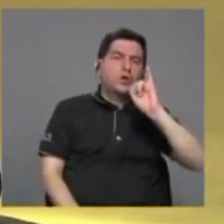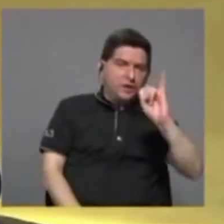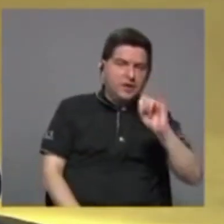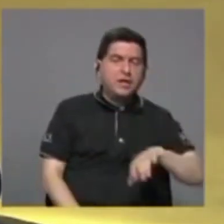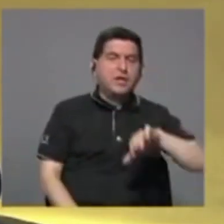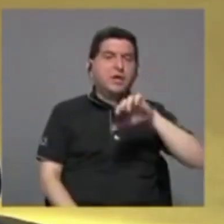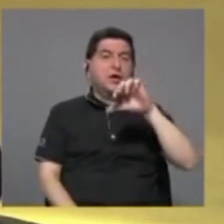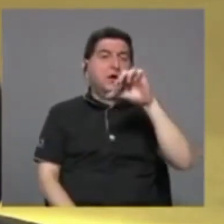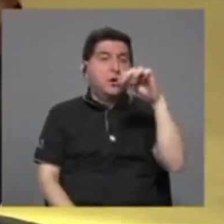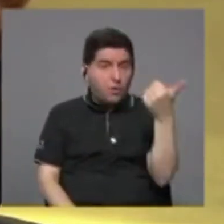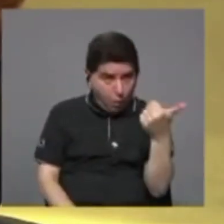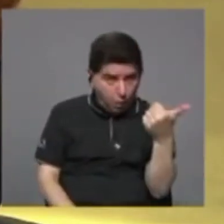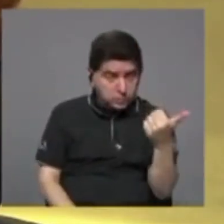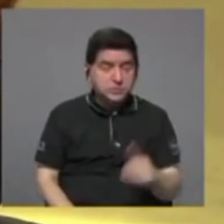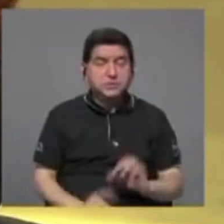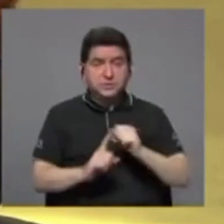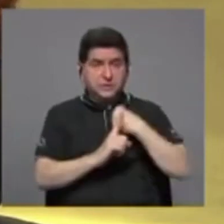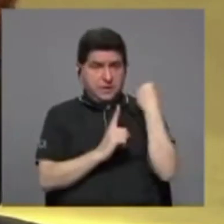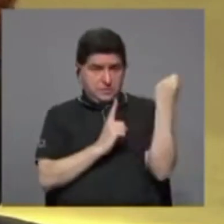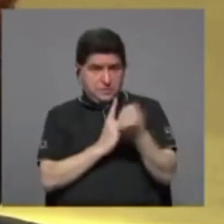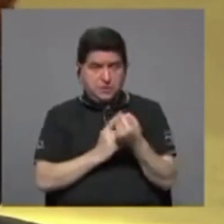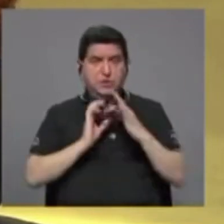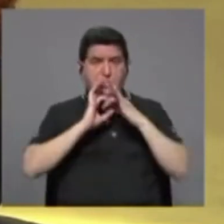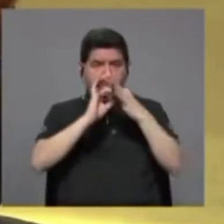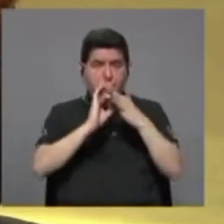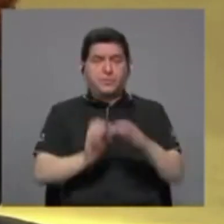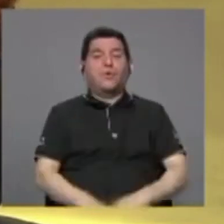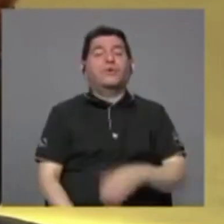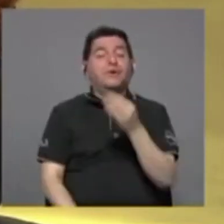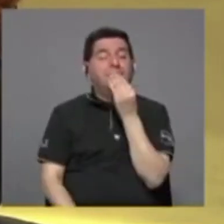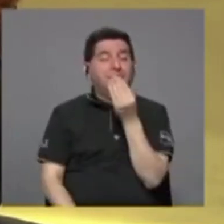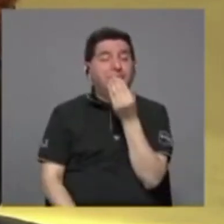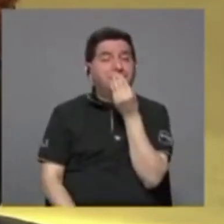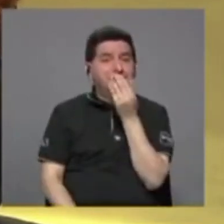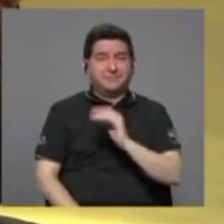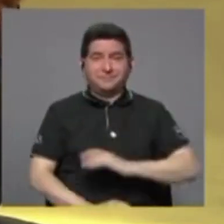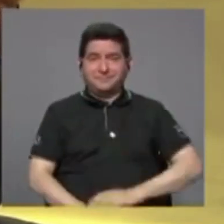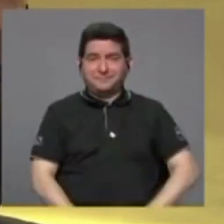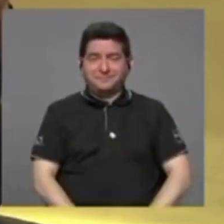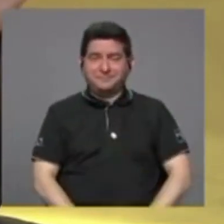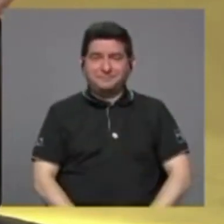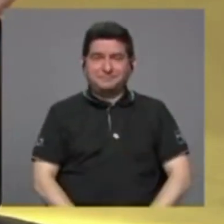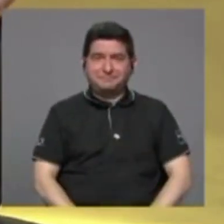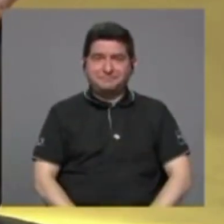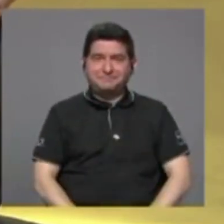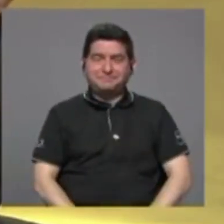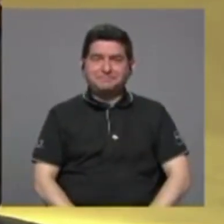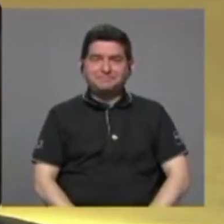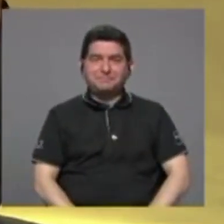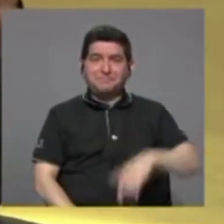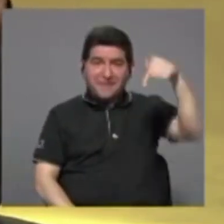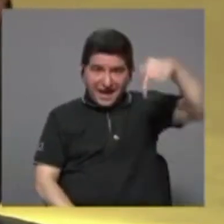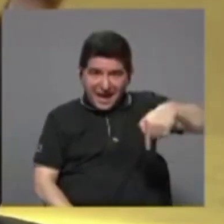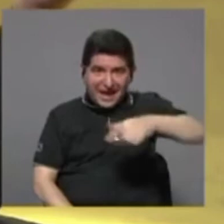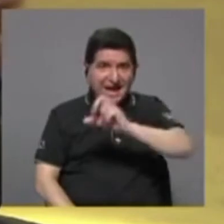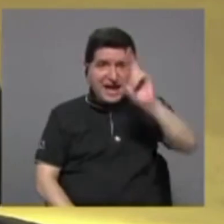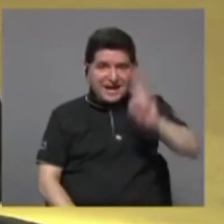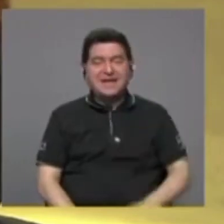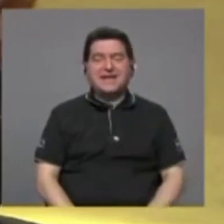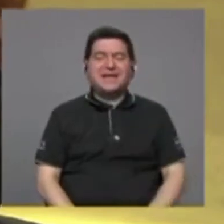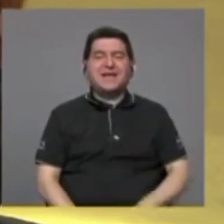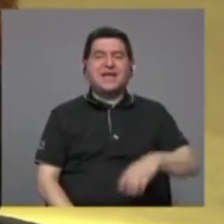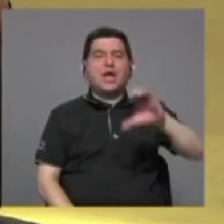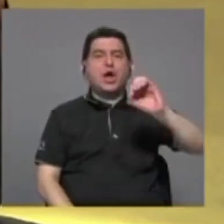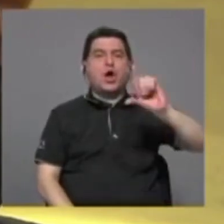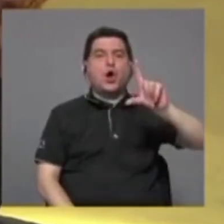tiene que ver con la dieta y es que aquí en Costa Rica la olla de carne